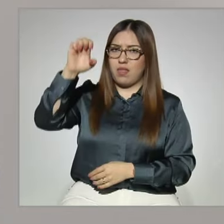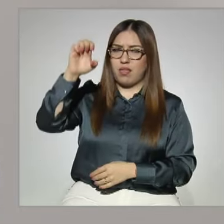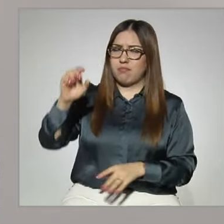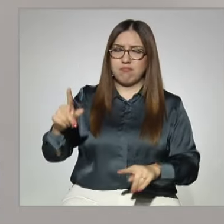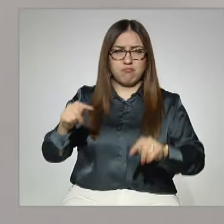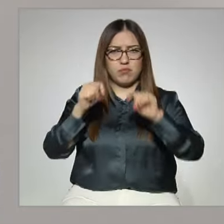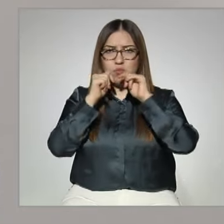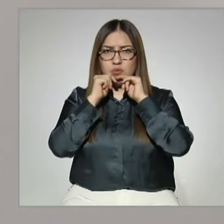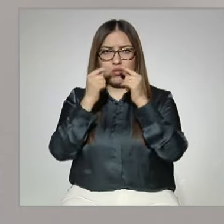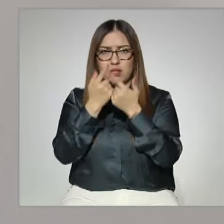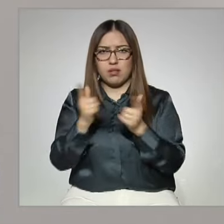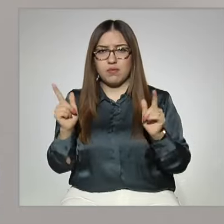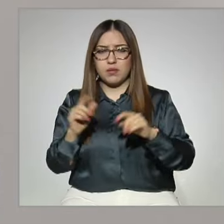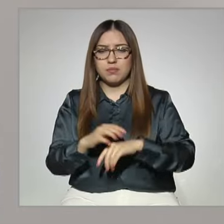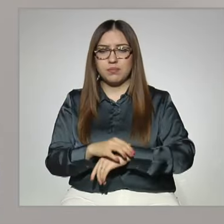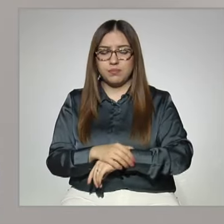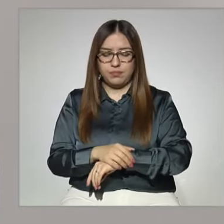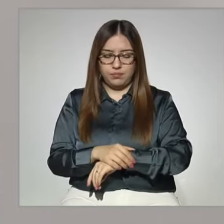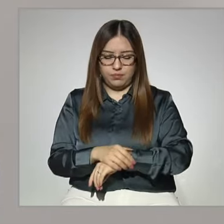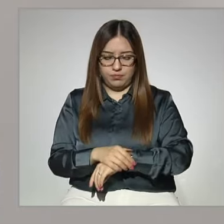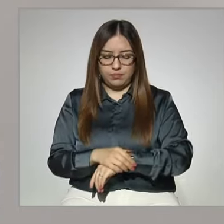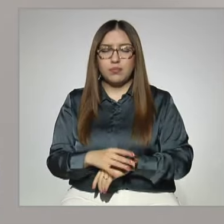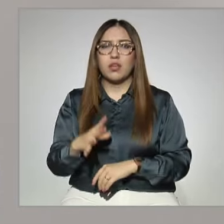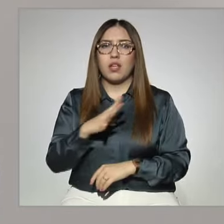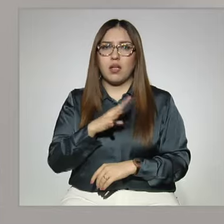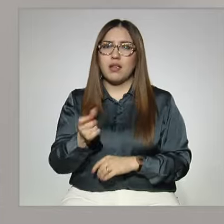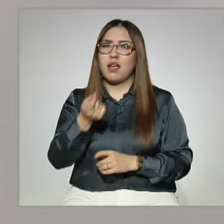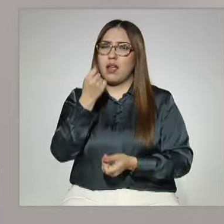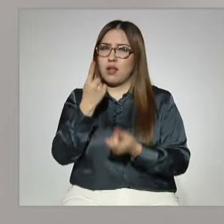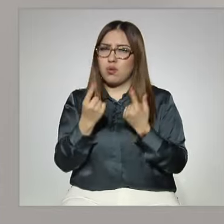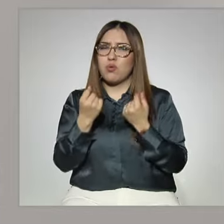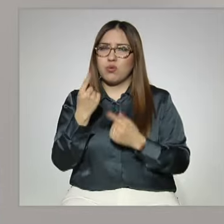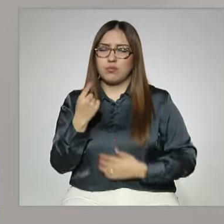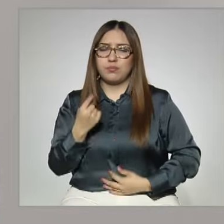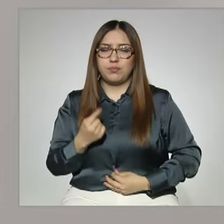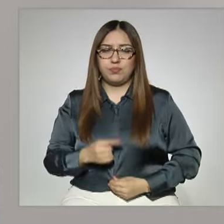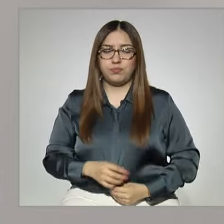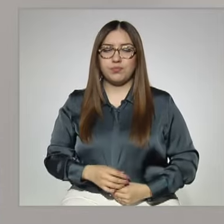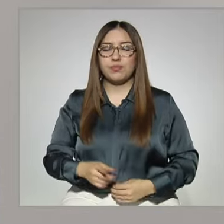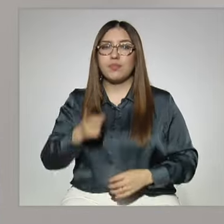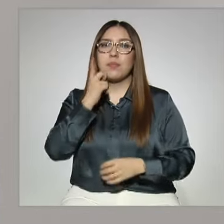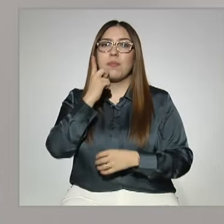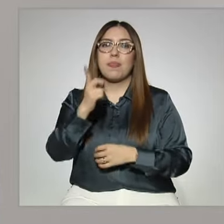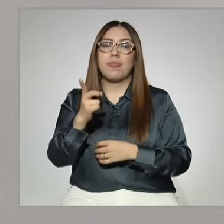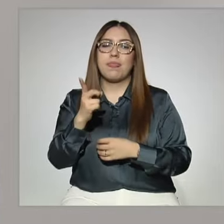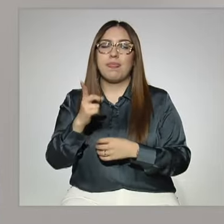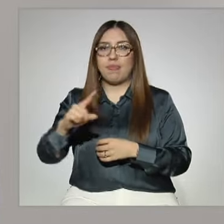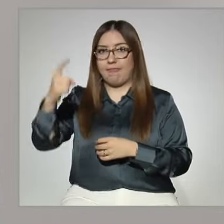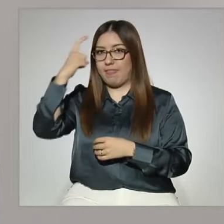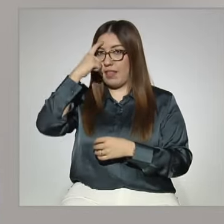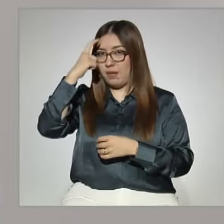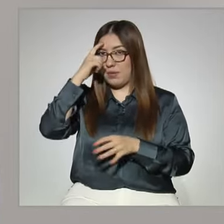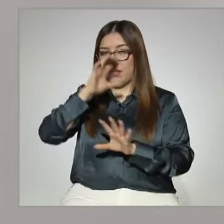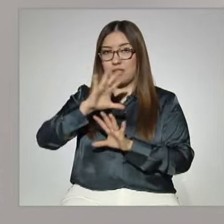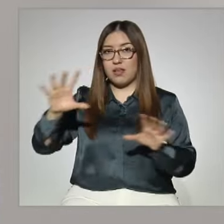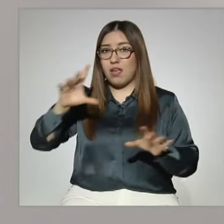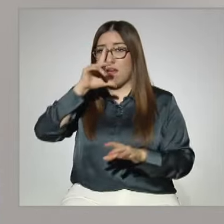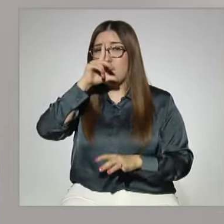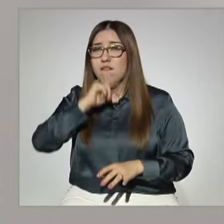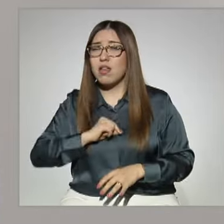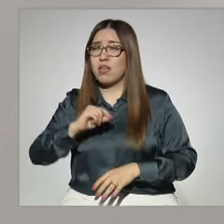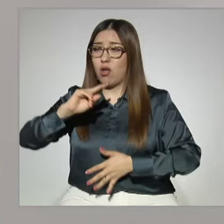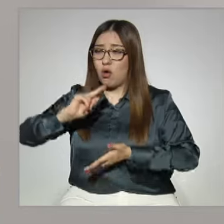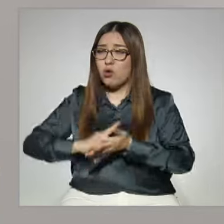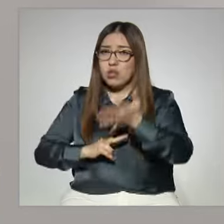en realidad, bueno, hay algunos mitos sobre que la mente ya no tiene la misma capacidad para